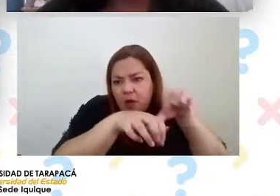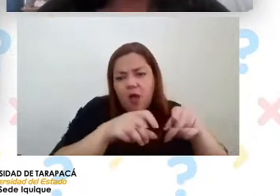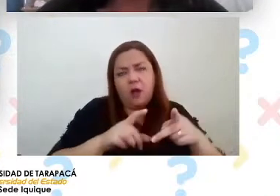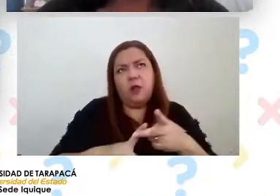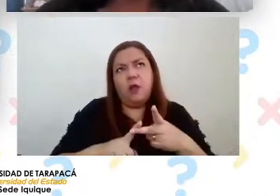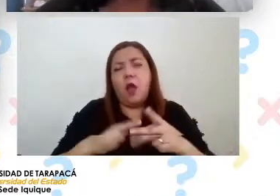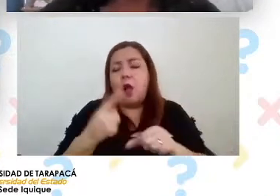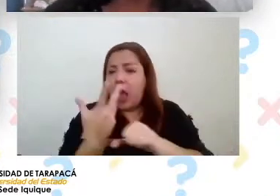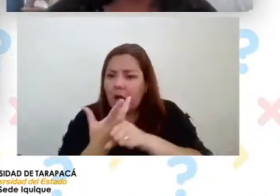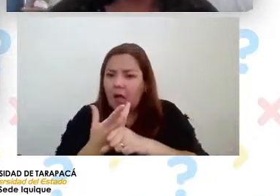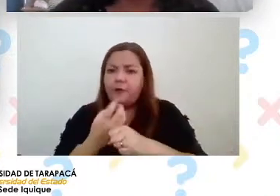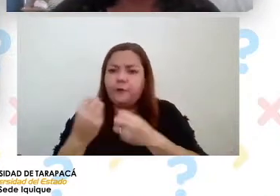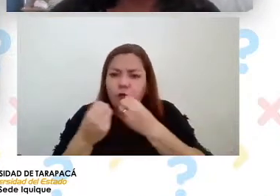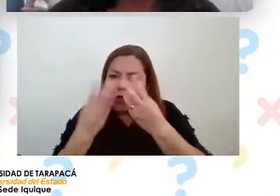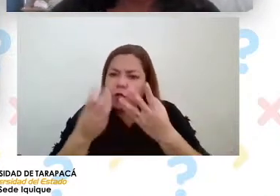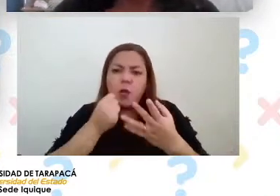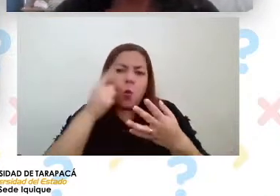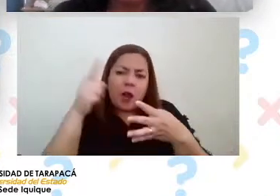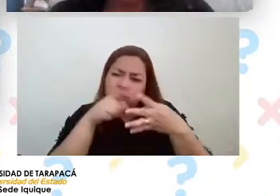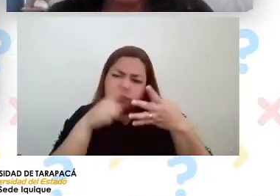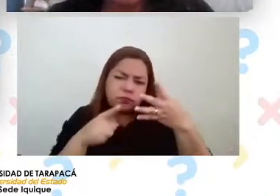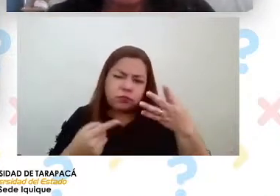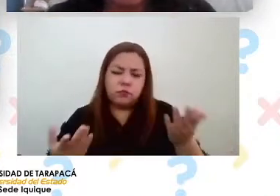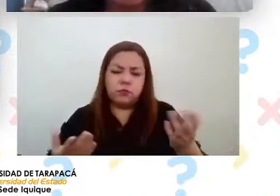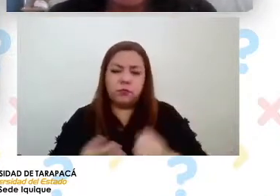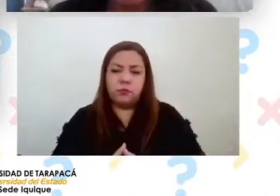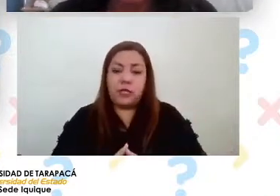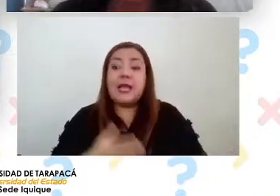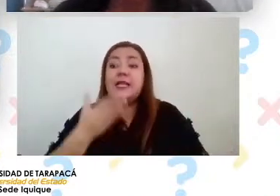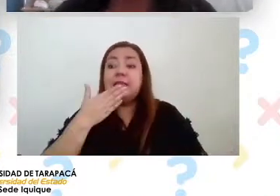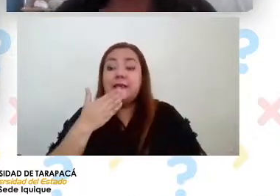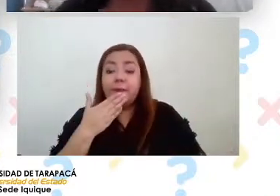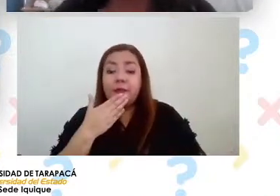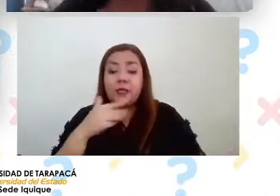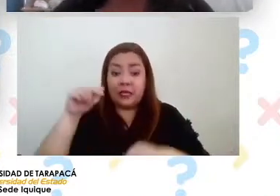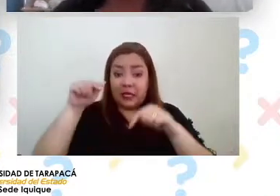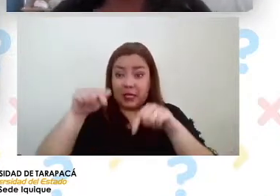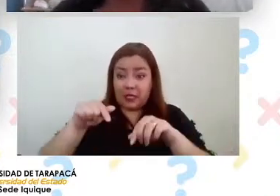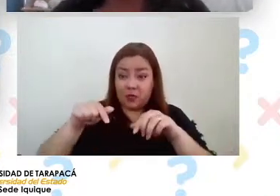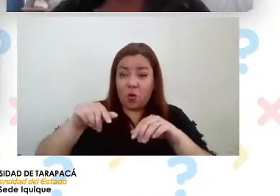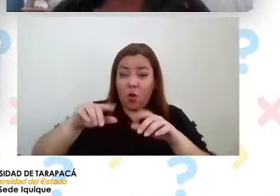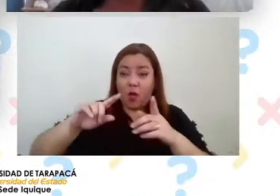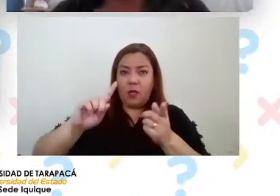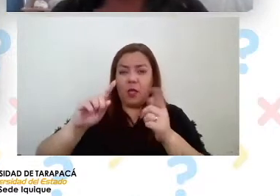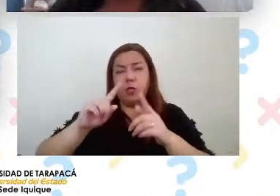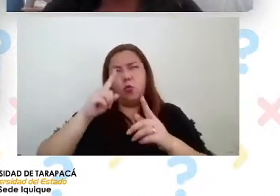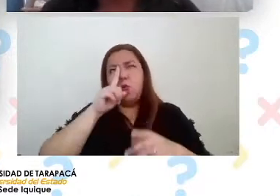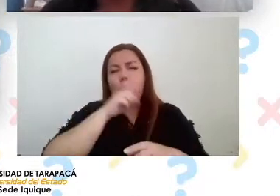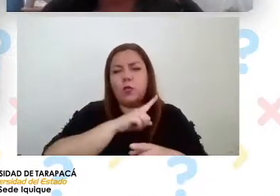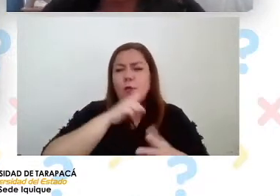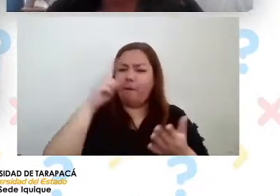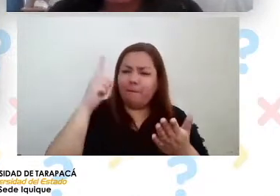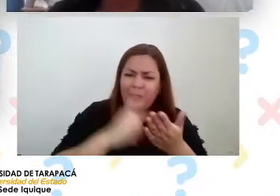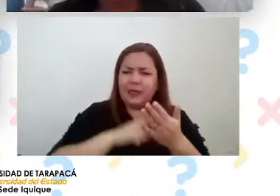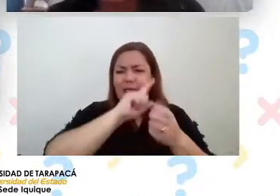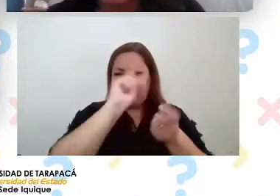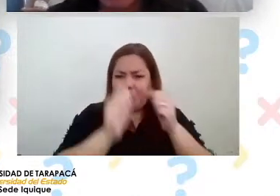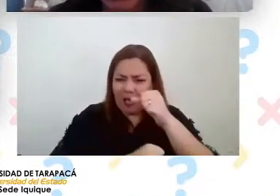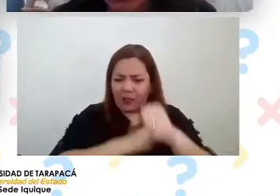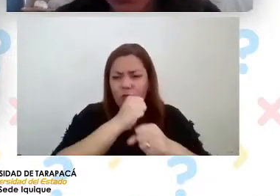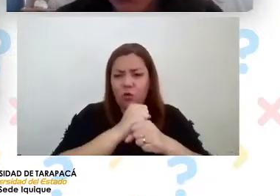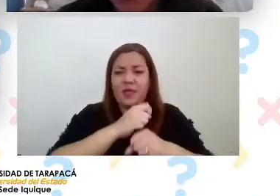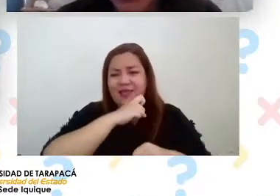bueno también por otra parte cómo ha sido la evolución del paisaje en estos últimos miles de años o cómo ha cambiado el